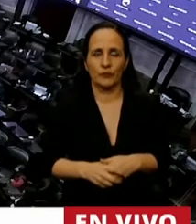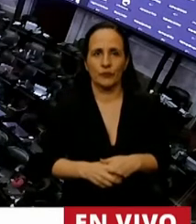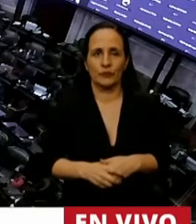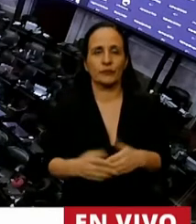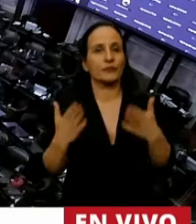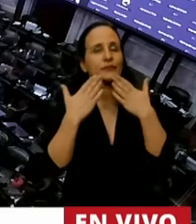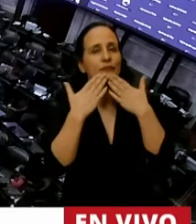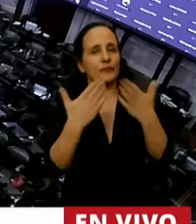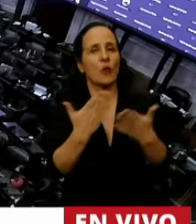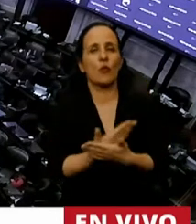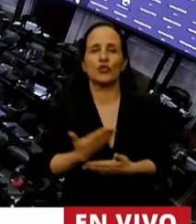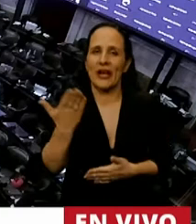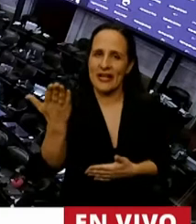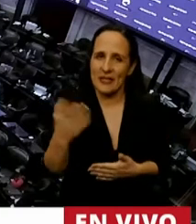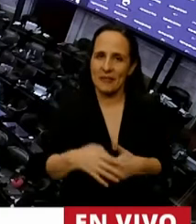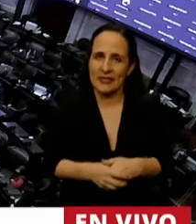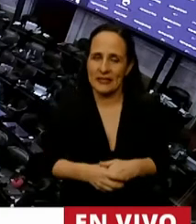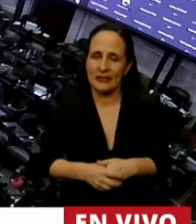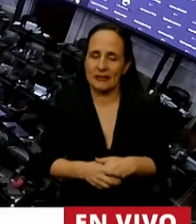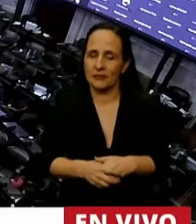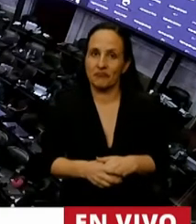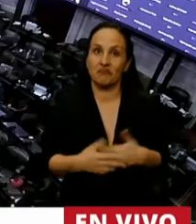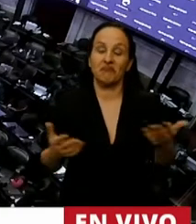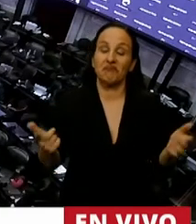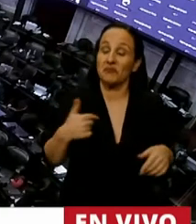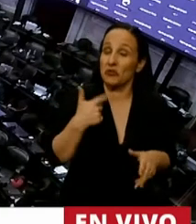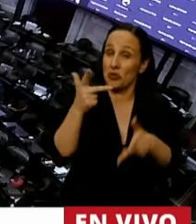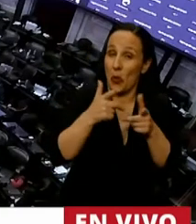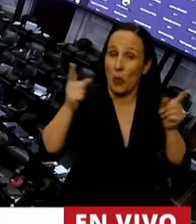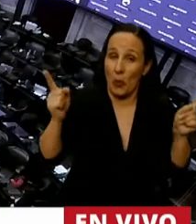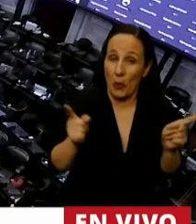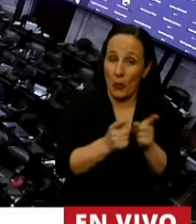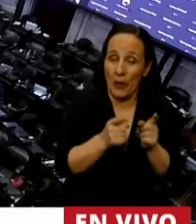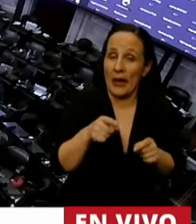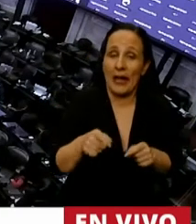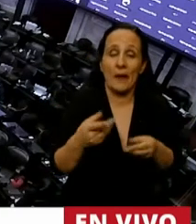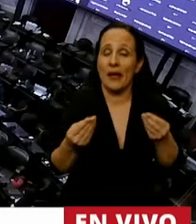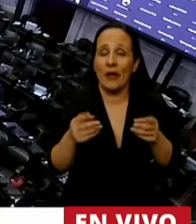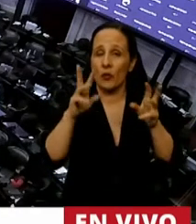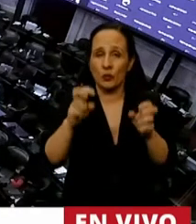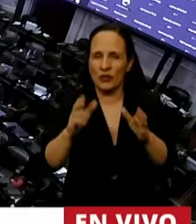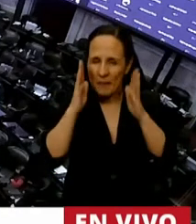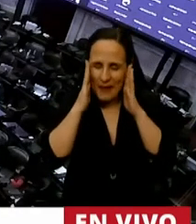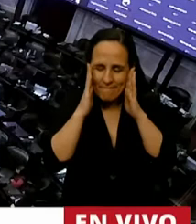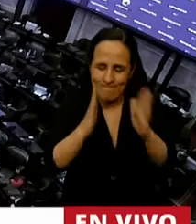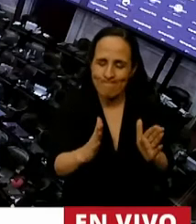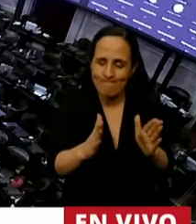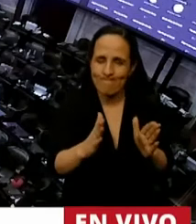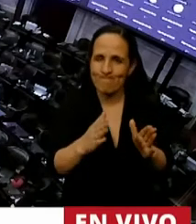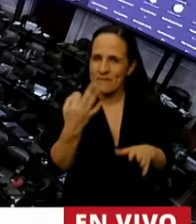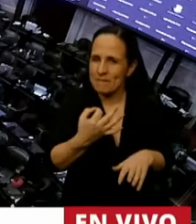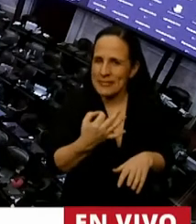Muchas gracias, señor presidente. Voy a intentar ser breve con una cuestión específica, con algo puntual,